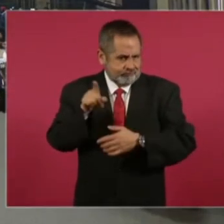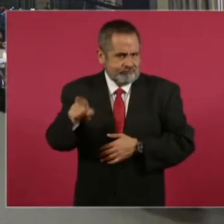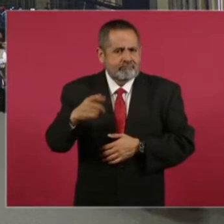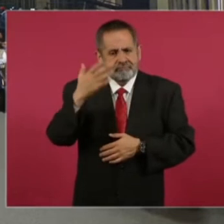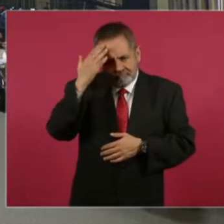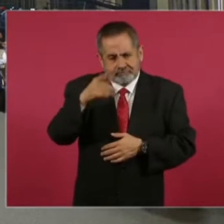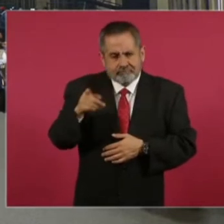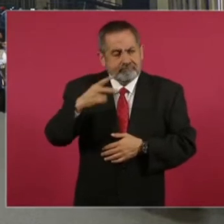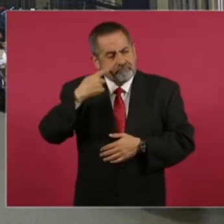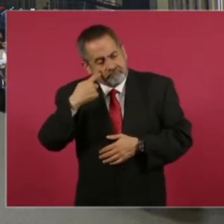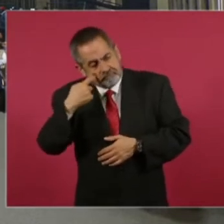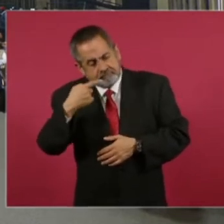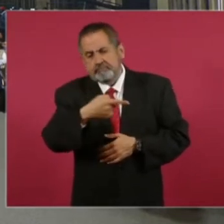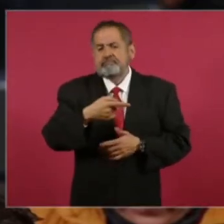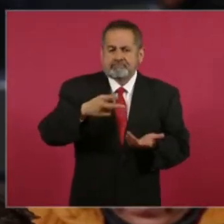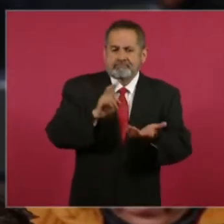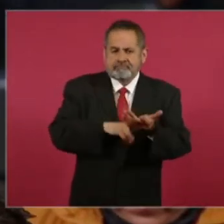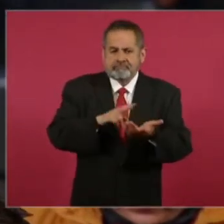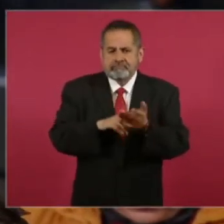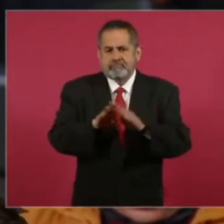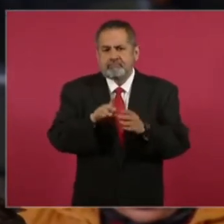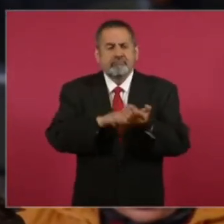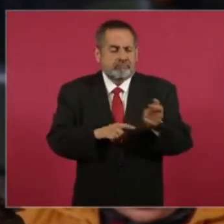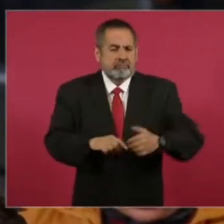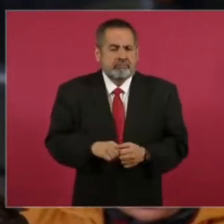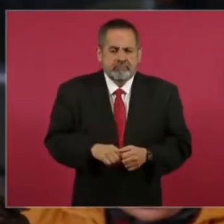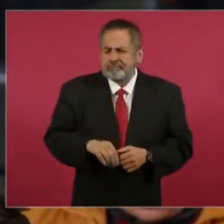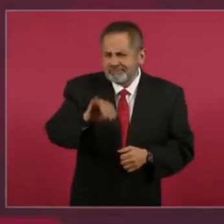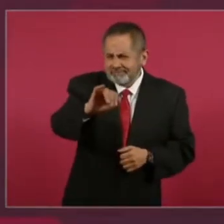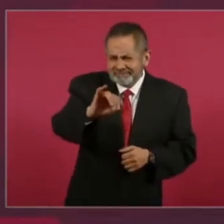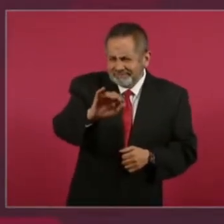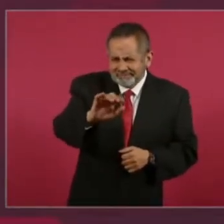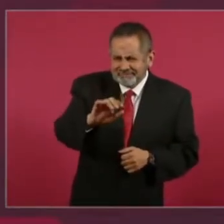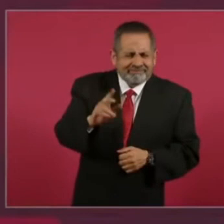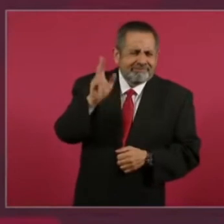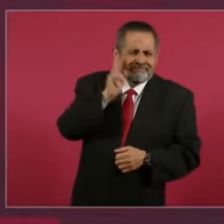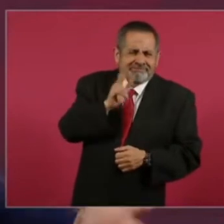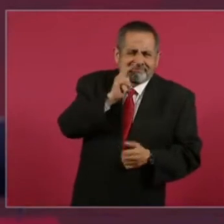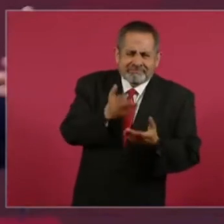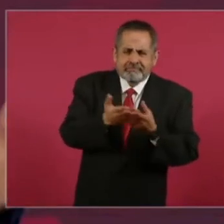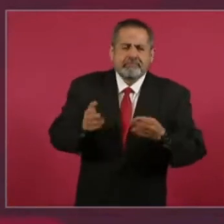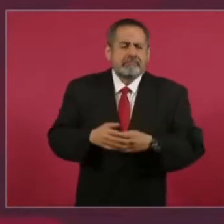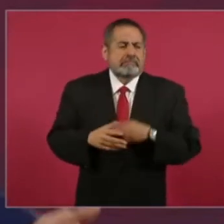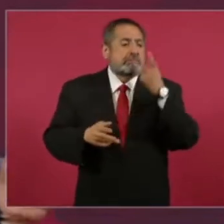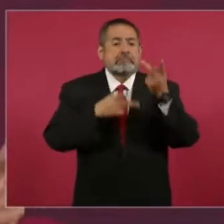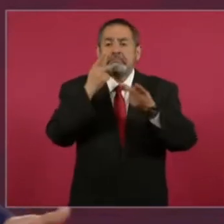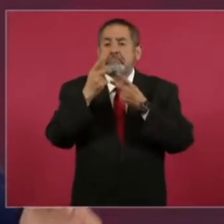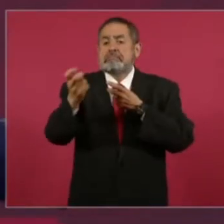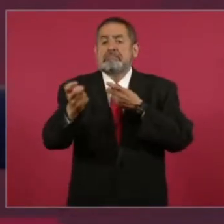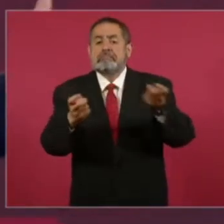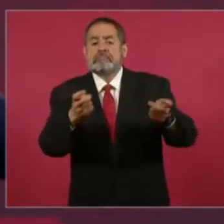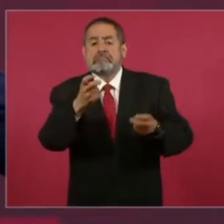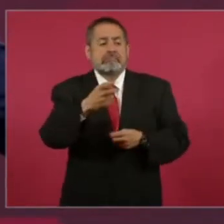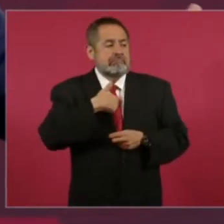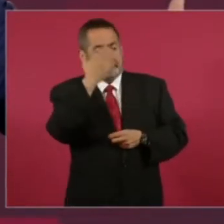que él avale que estos empresarios nada más que presenten las pruebas porque no se trata de decir a ver a mí me